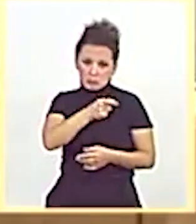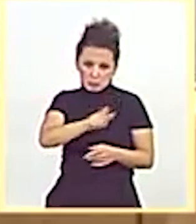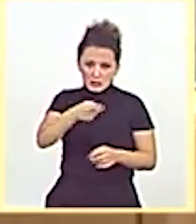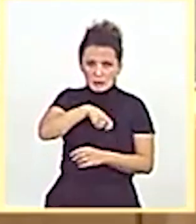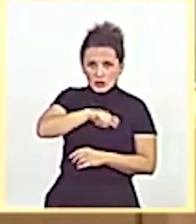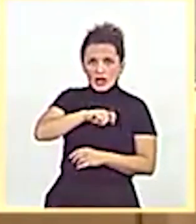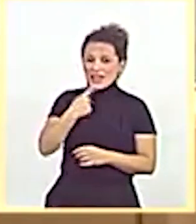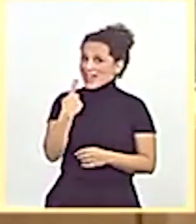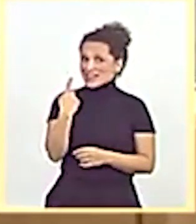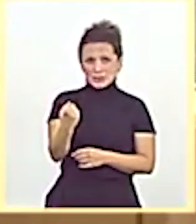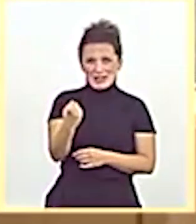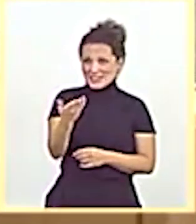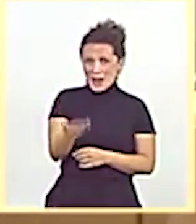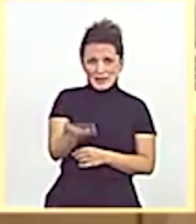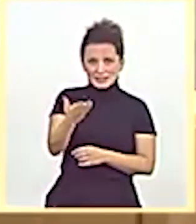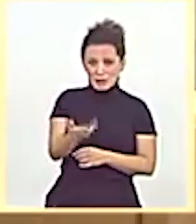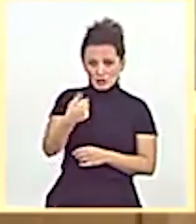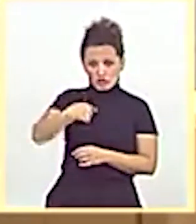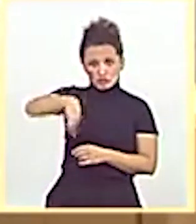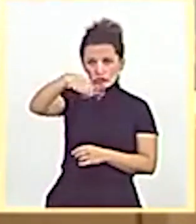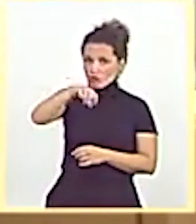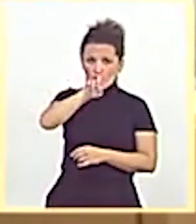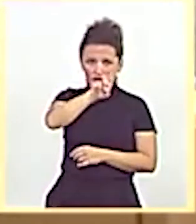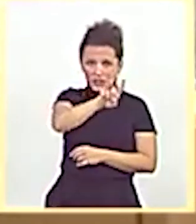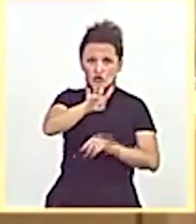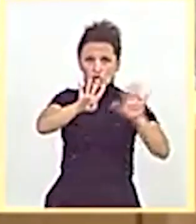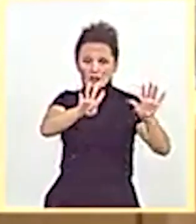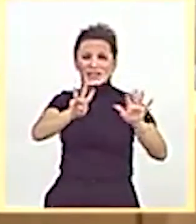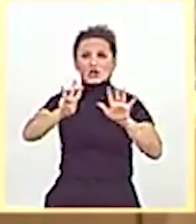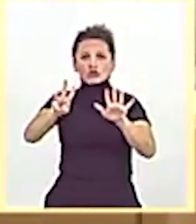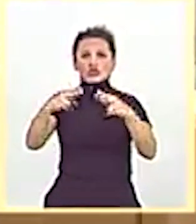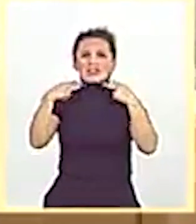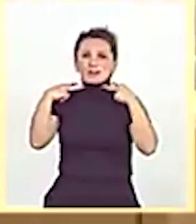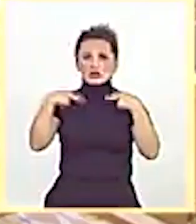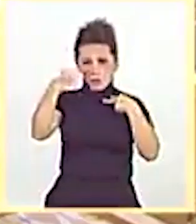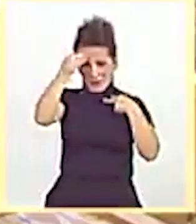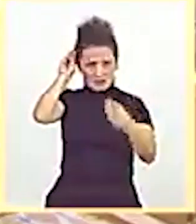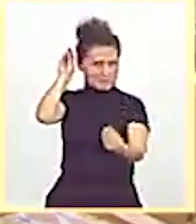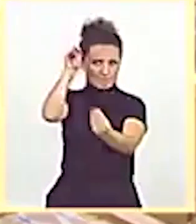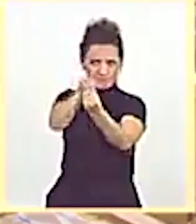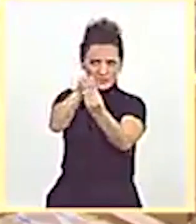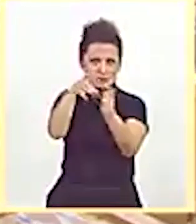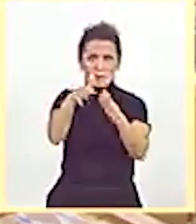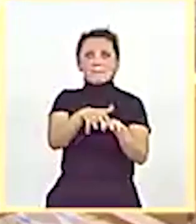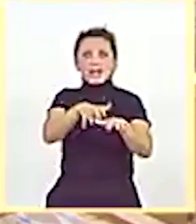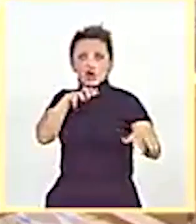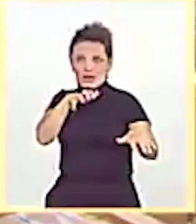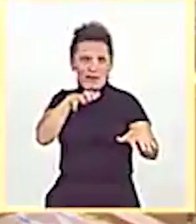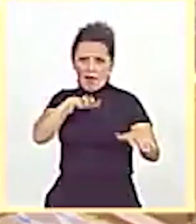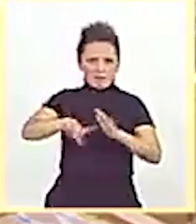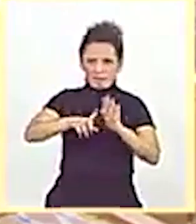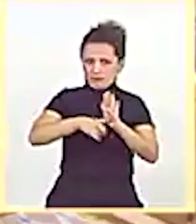lo pienso yo solamente, lo piensan 198 diputados y diputadas de las Cortes Generales que precisamente con una mayoría amplia parlamentaria